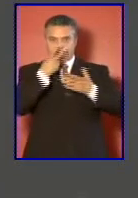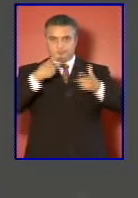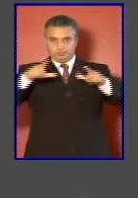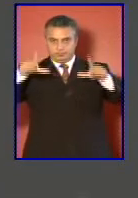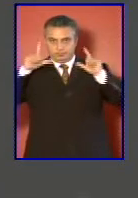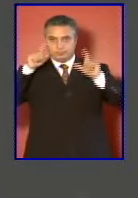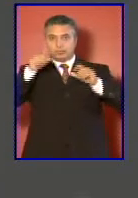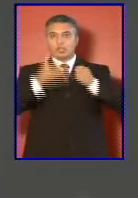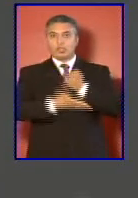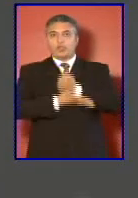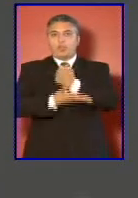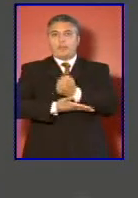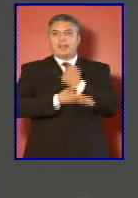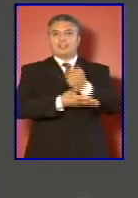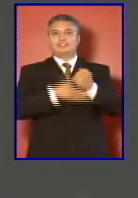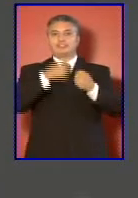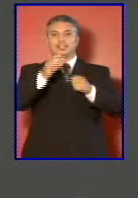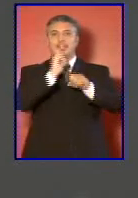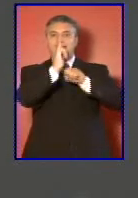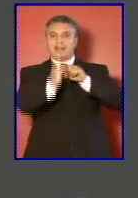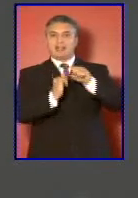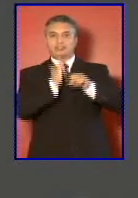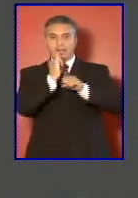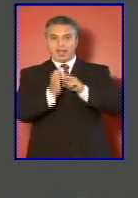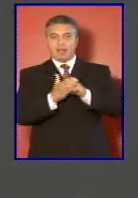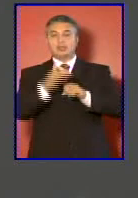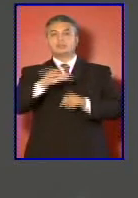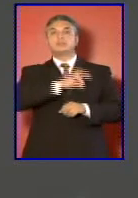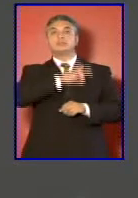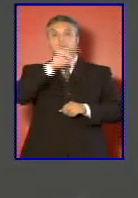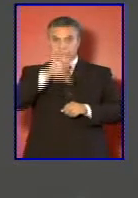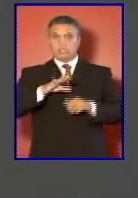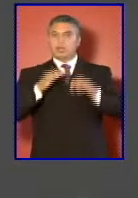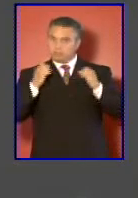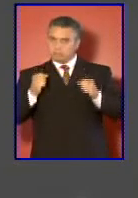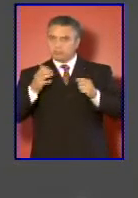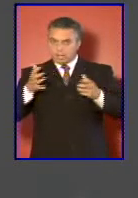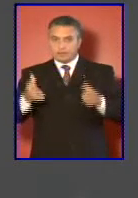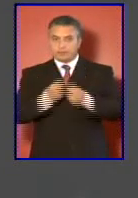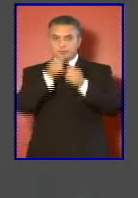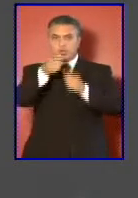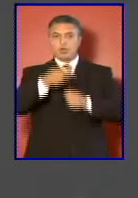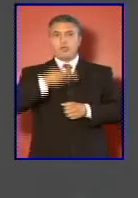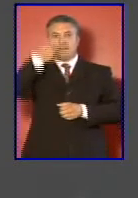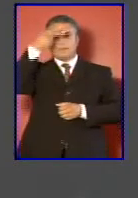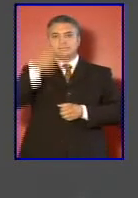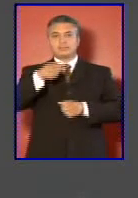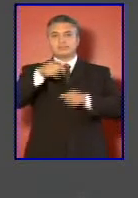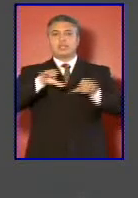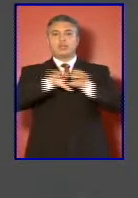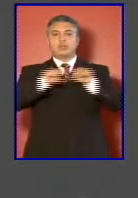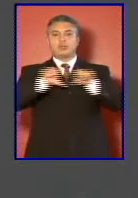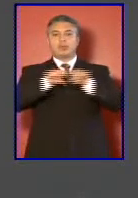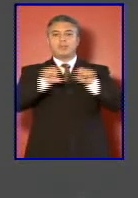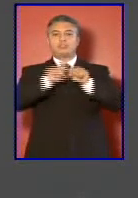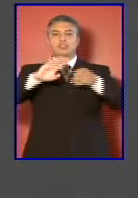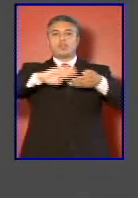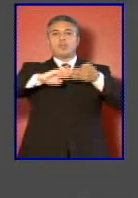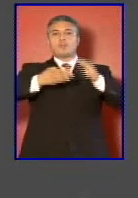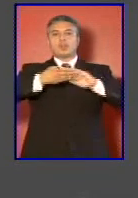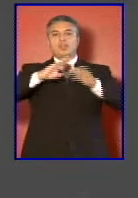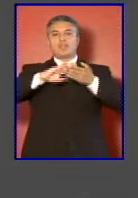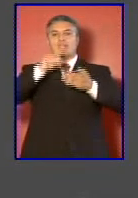internacional. Chile reafirmó su presencia en los compromisos de la comunidad internacional